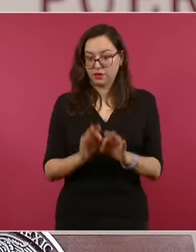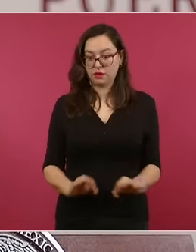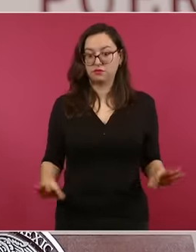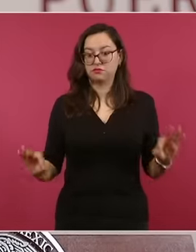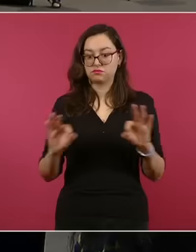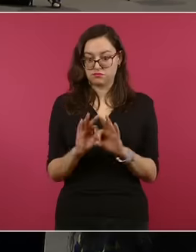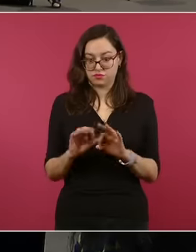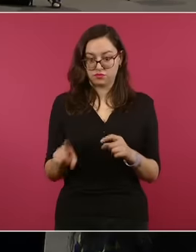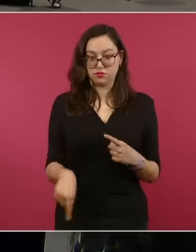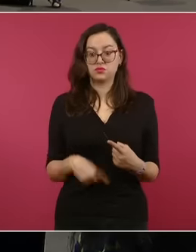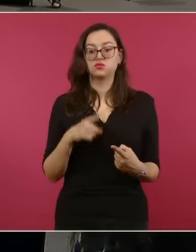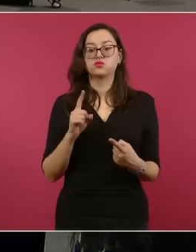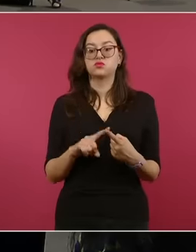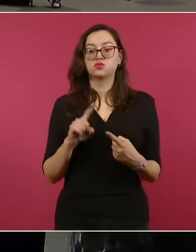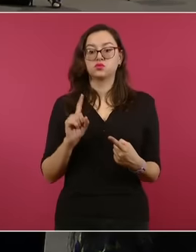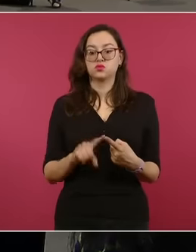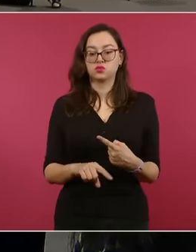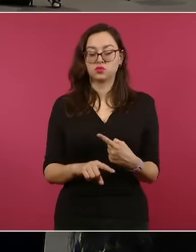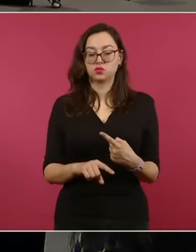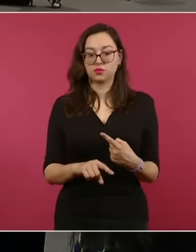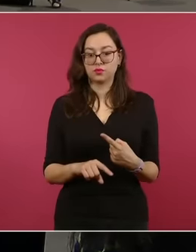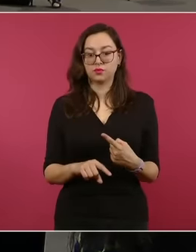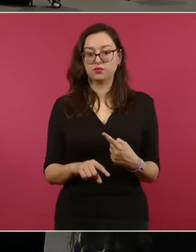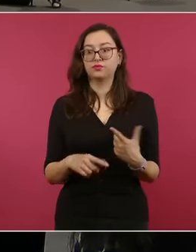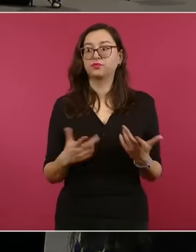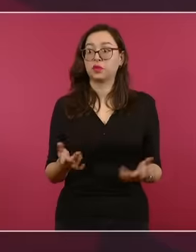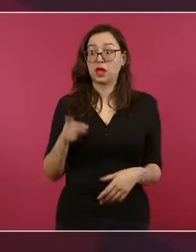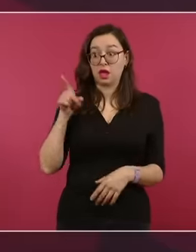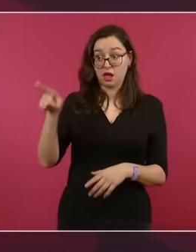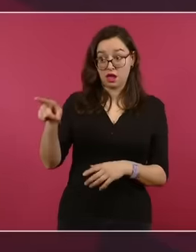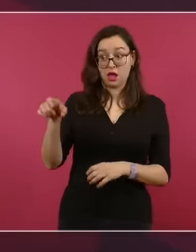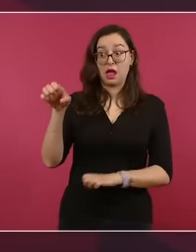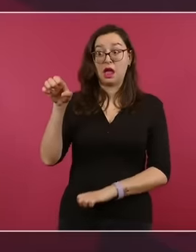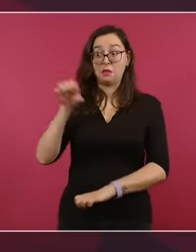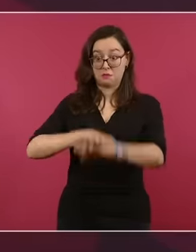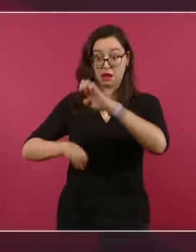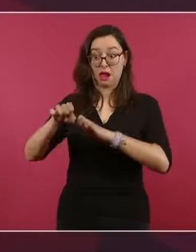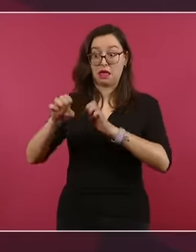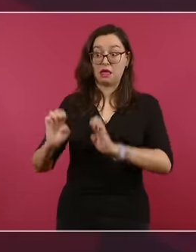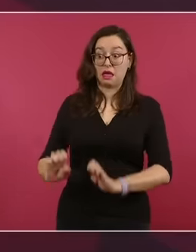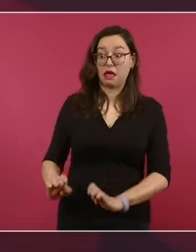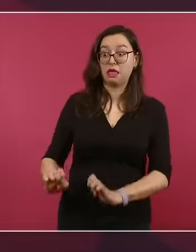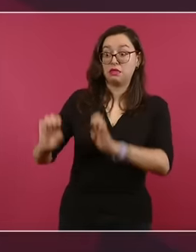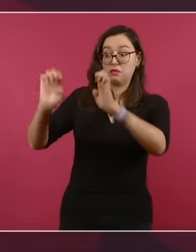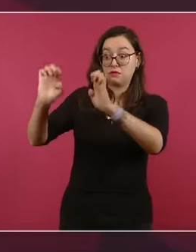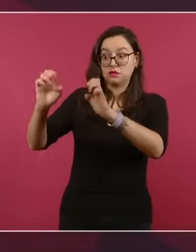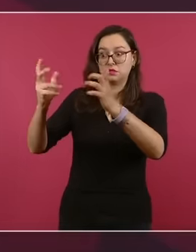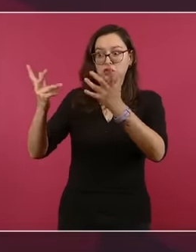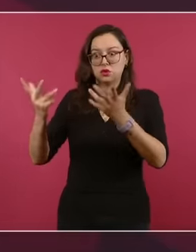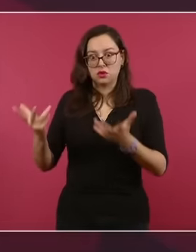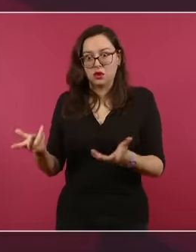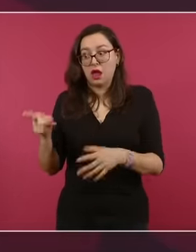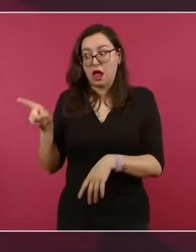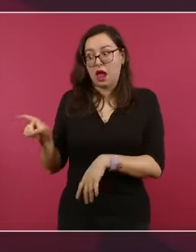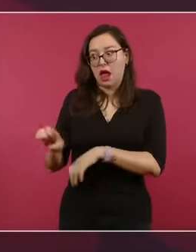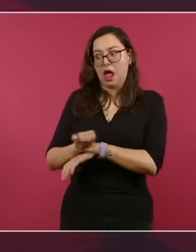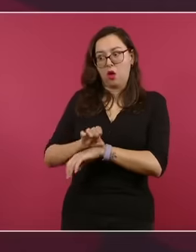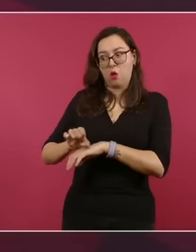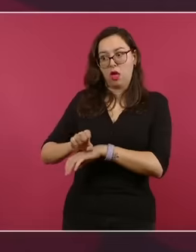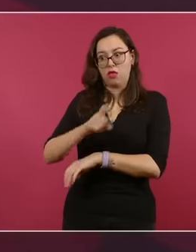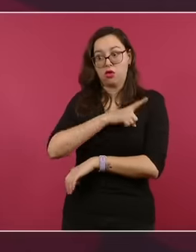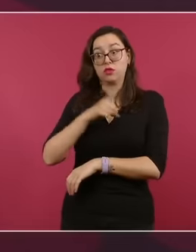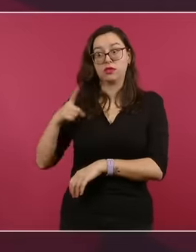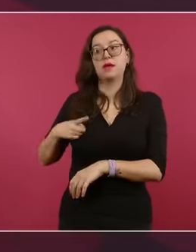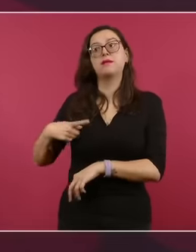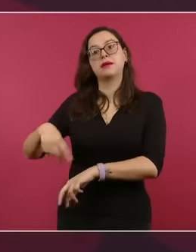Ecuador garantice la seguridad de nuestro local. Con el rompimiento de las relaciones diplomáticas, nuestro local ha